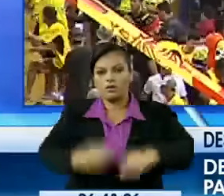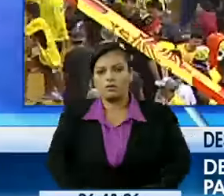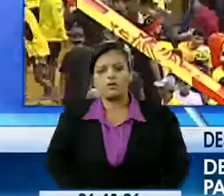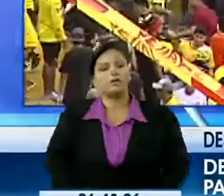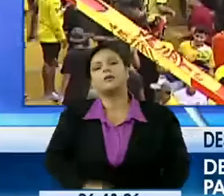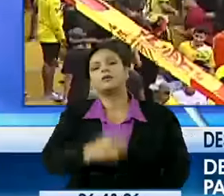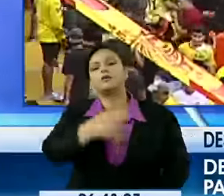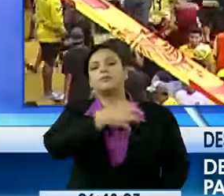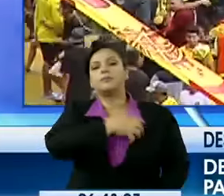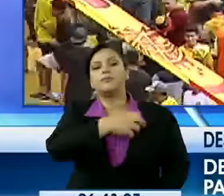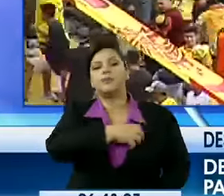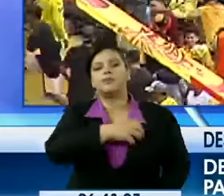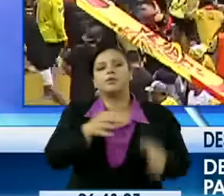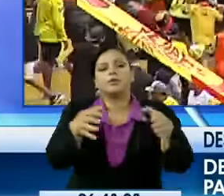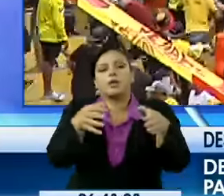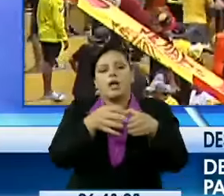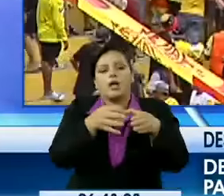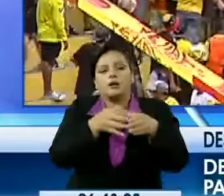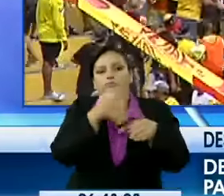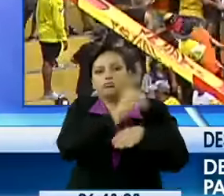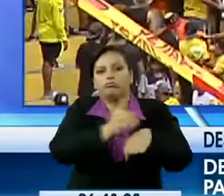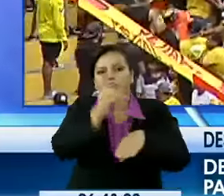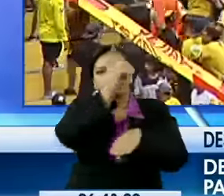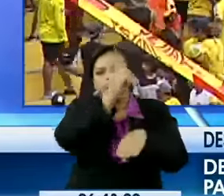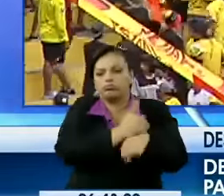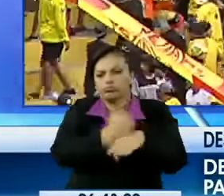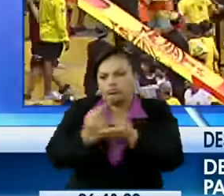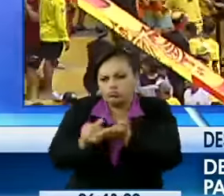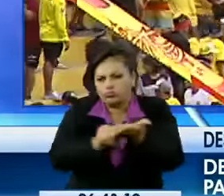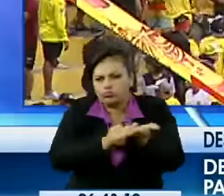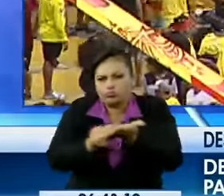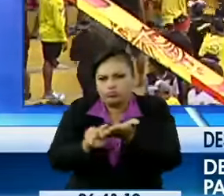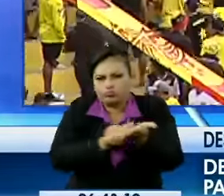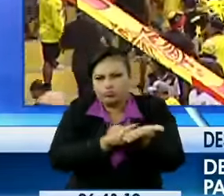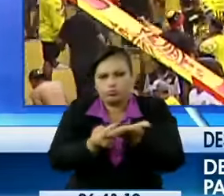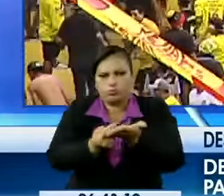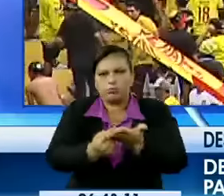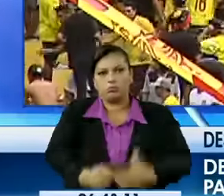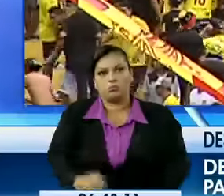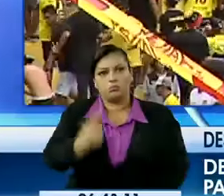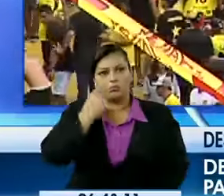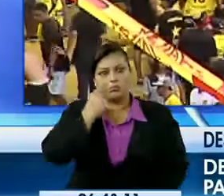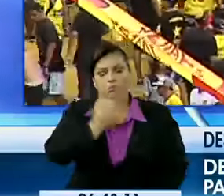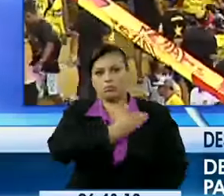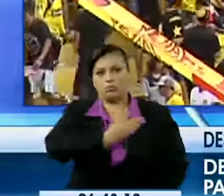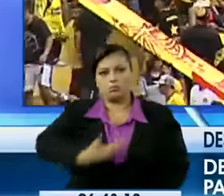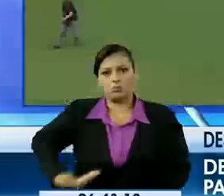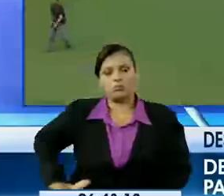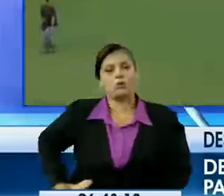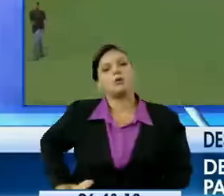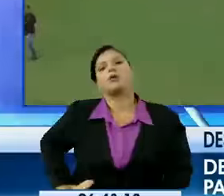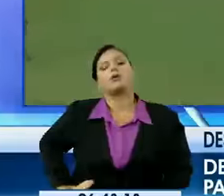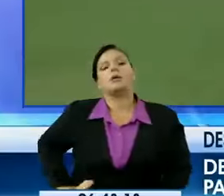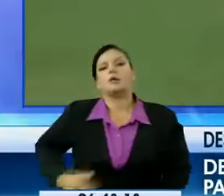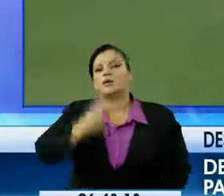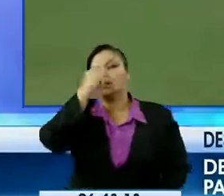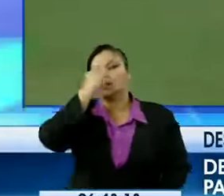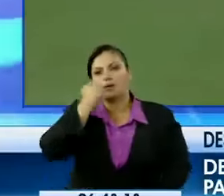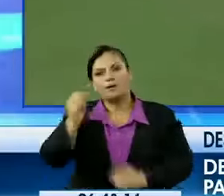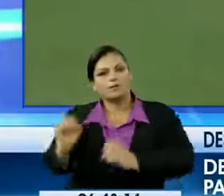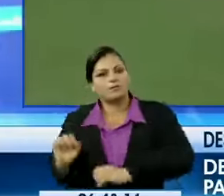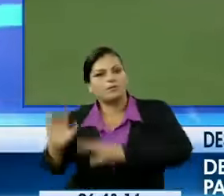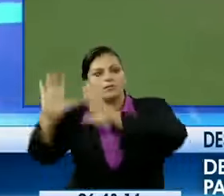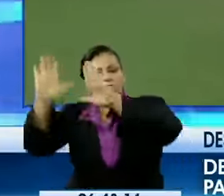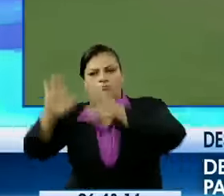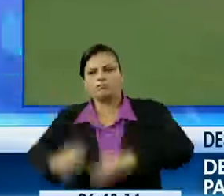prensa. Y ojalá, José Francisco, se mantenga en la decisión y la directiva en general, se mantenga en decisión. Y yo ratifico lo que